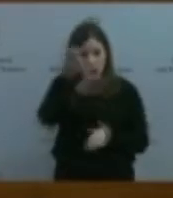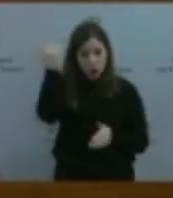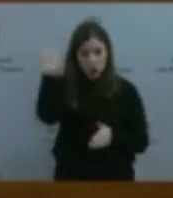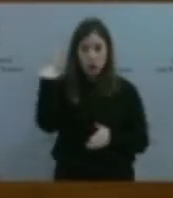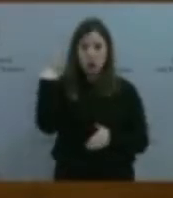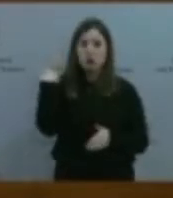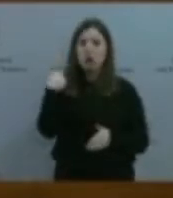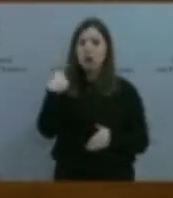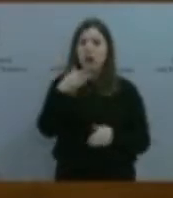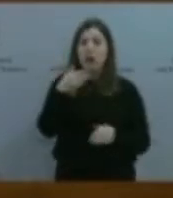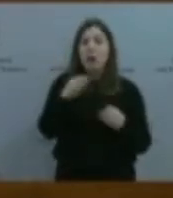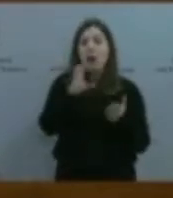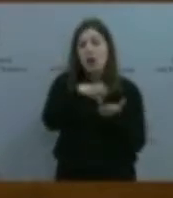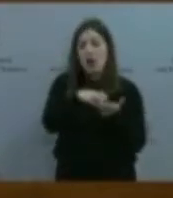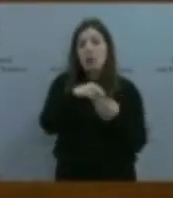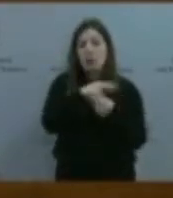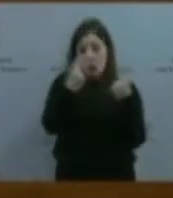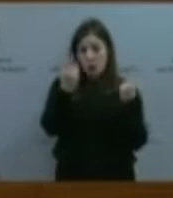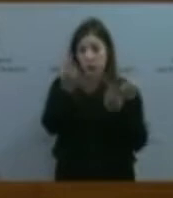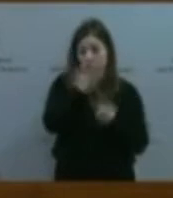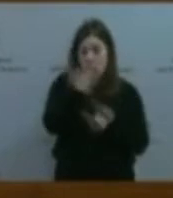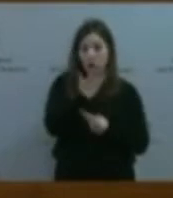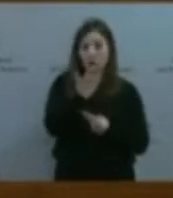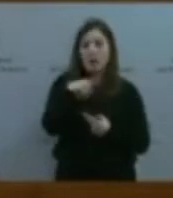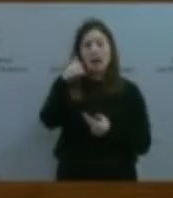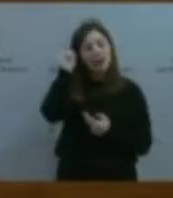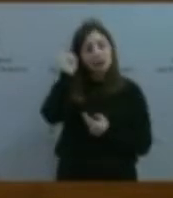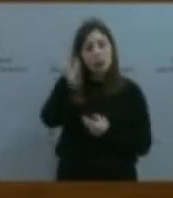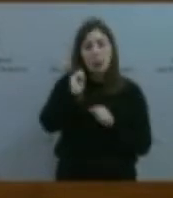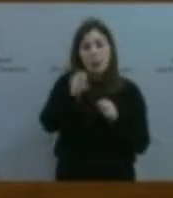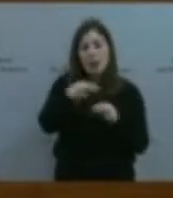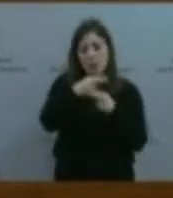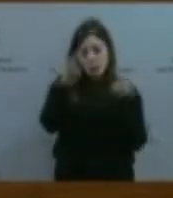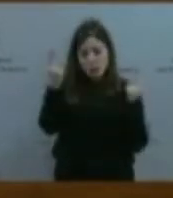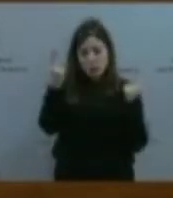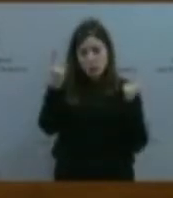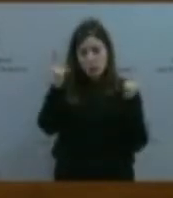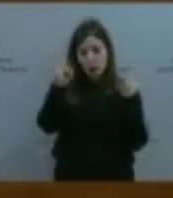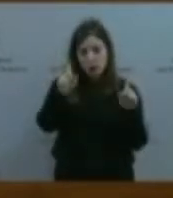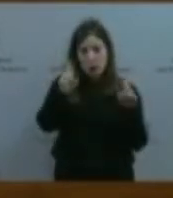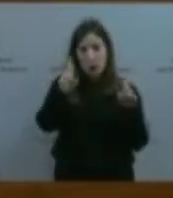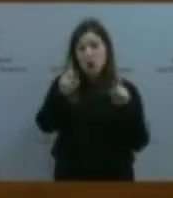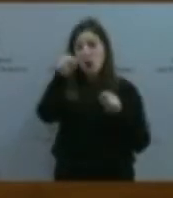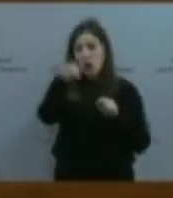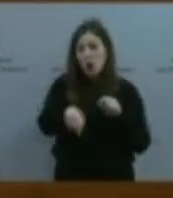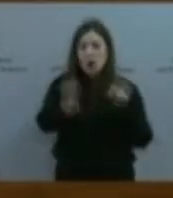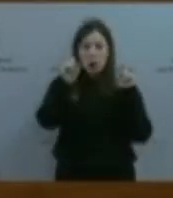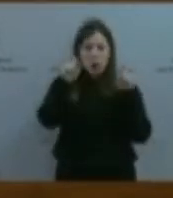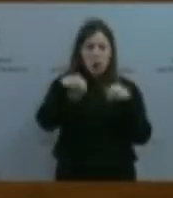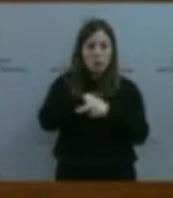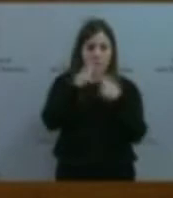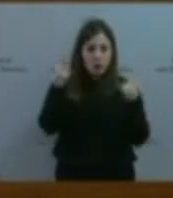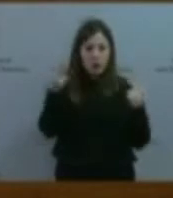riesgo a la educación pública hoy más que nunca, hoy más que nunca la educación pública que está siendo atacada y vilipendiada